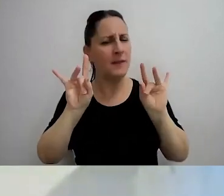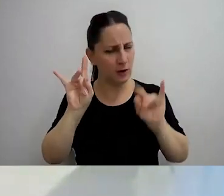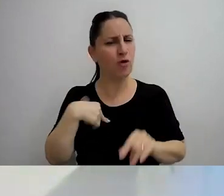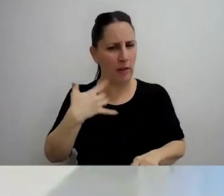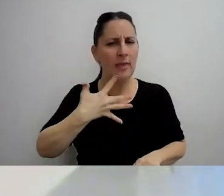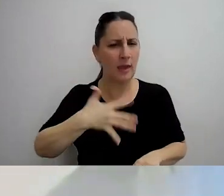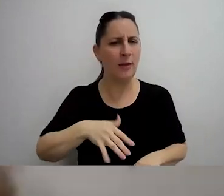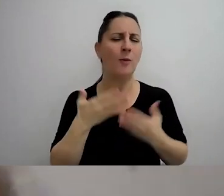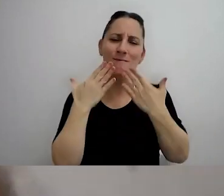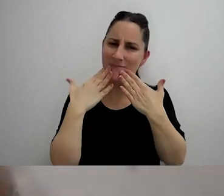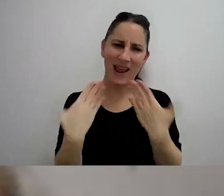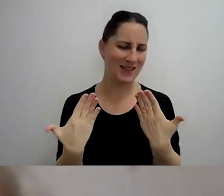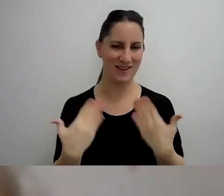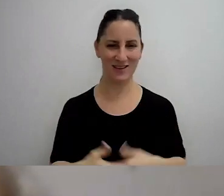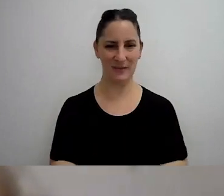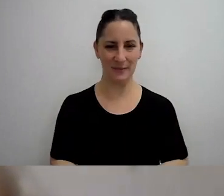de verdad a ustedes